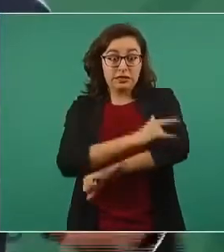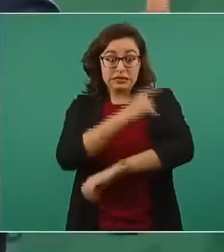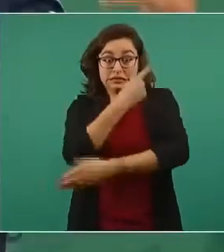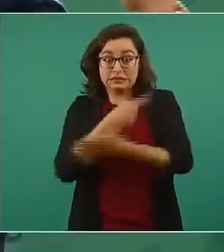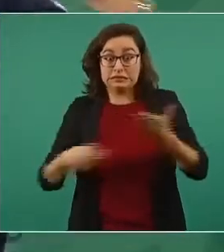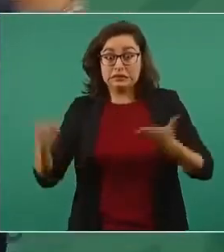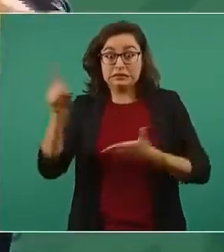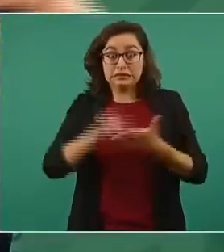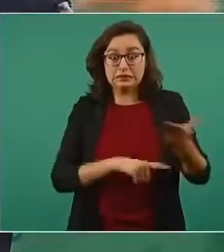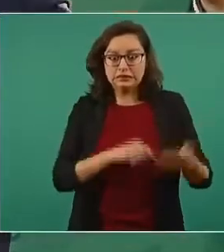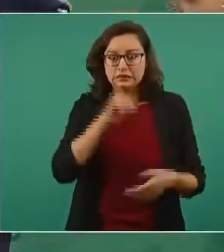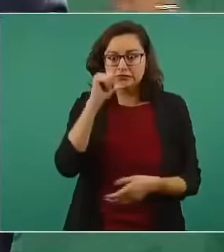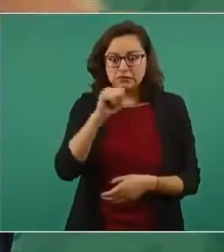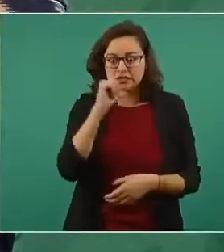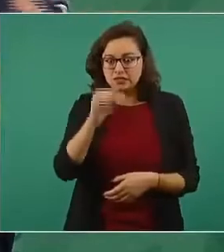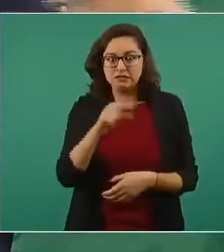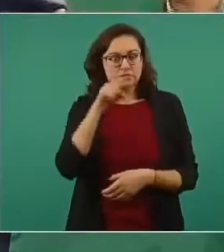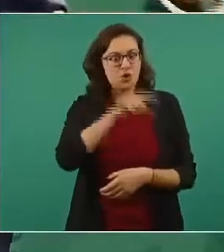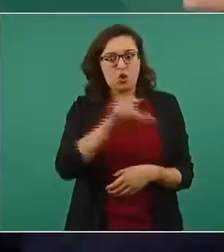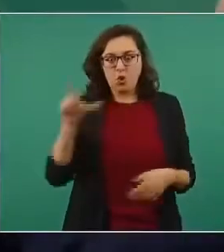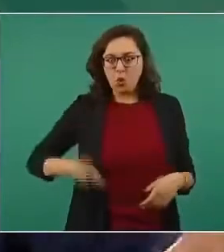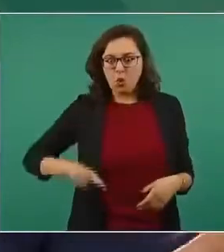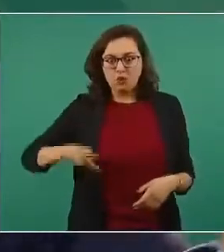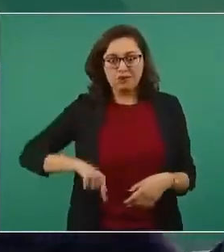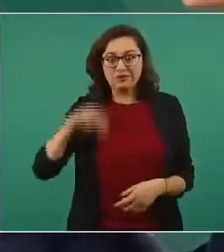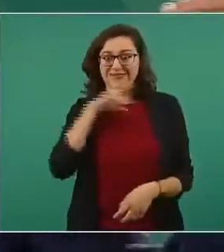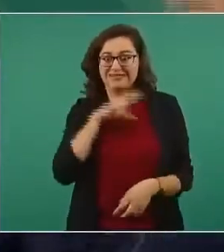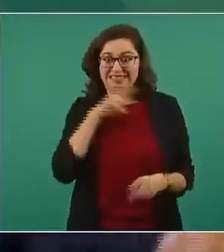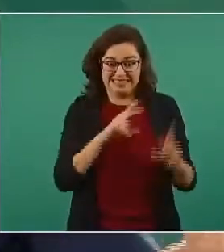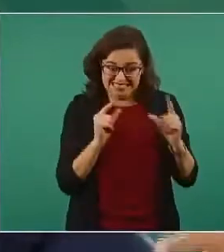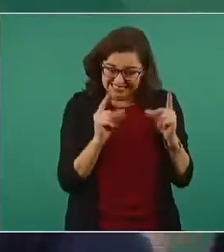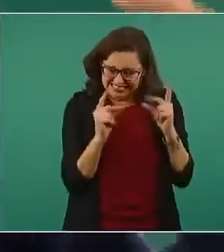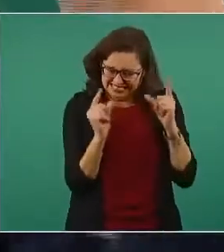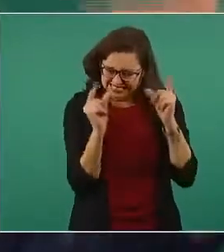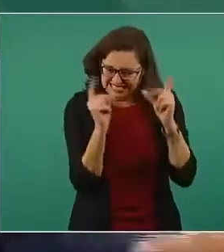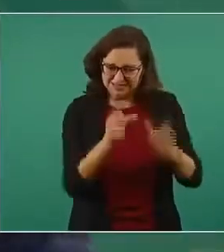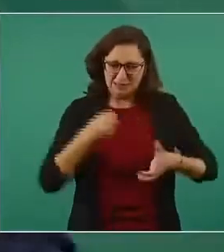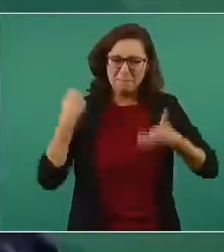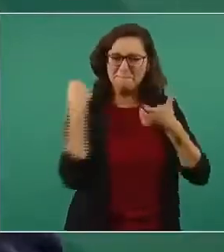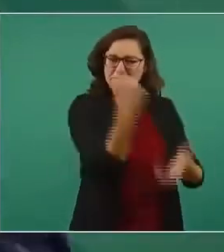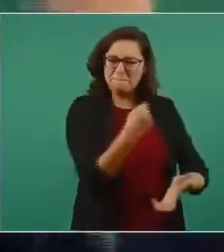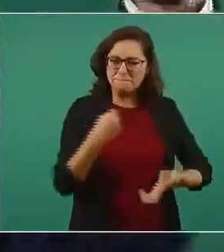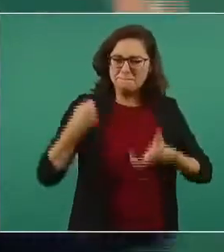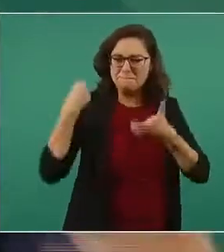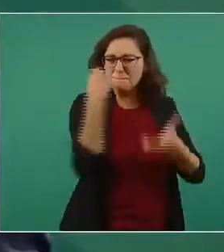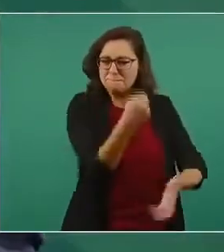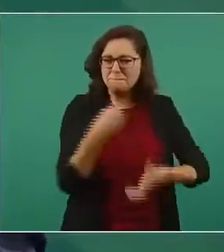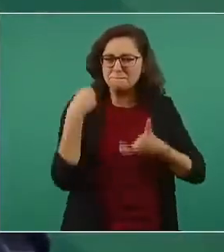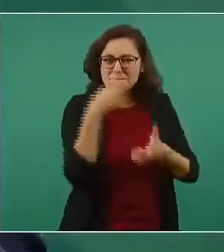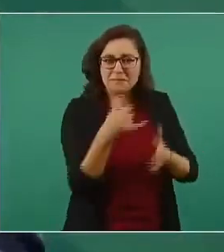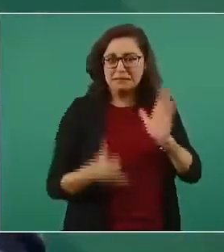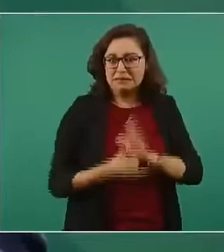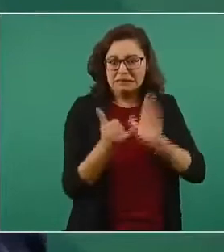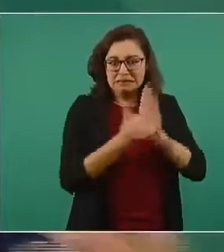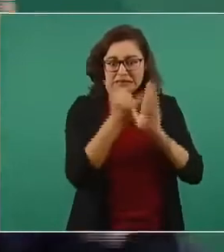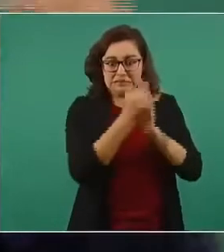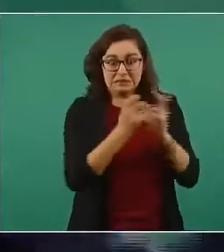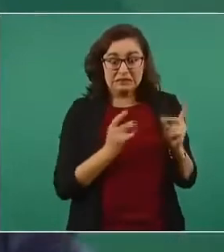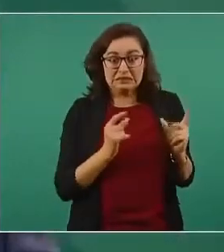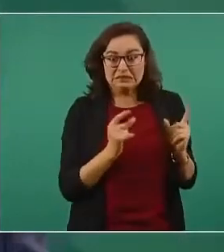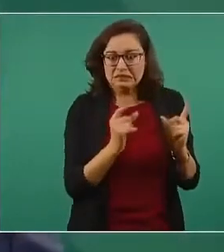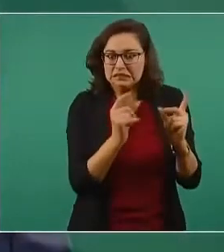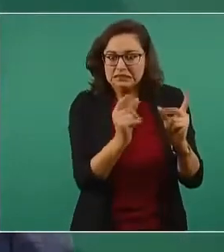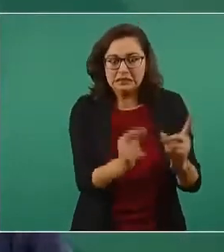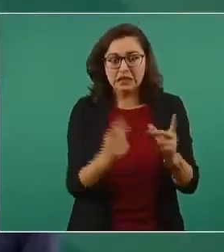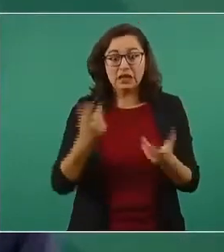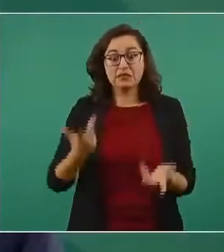le metieron y le metieron y le metieron y contrataron pensando que así ya no íbamos